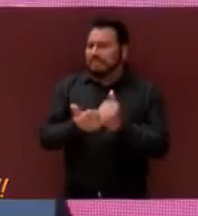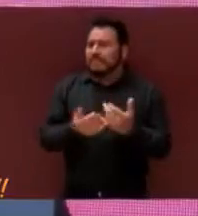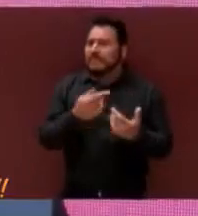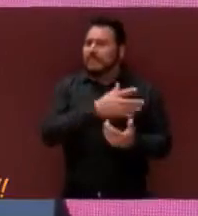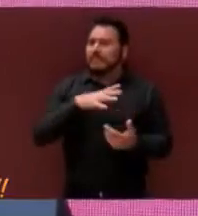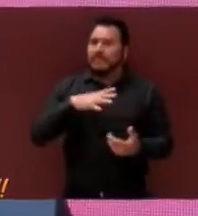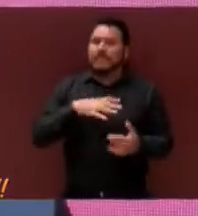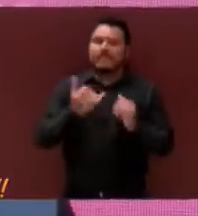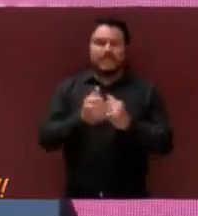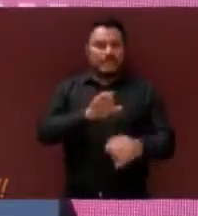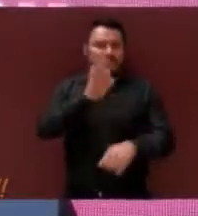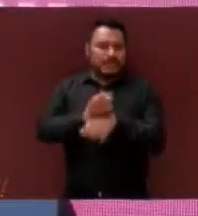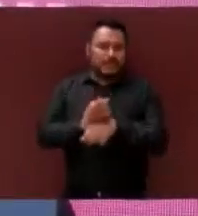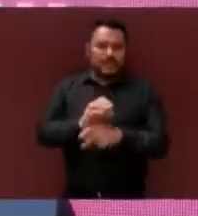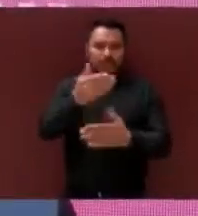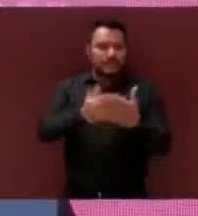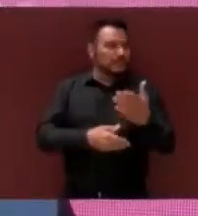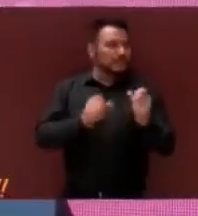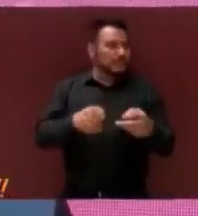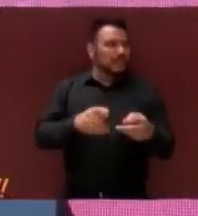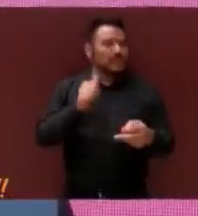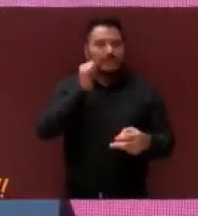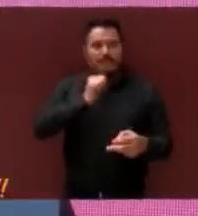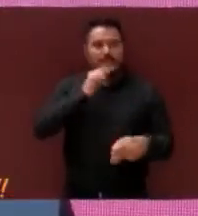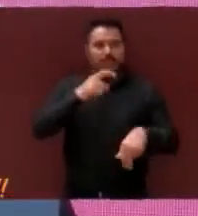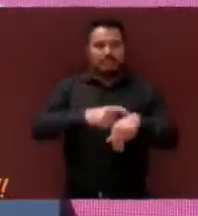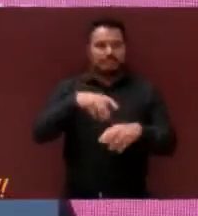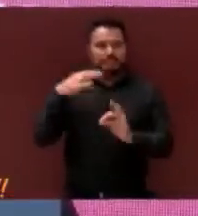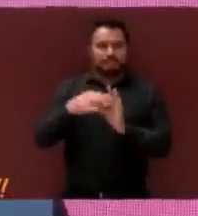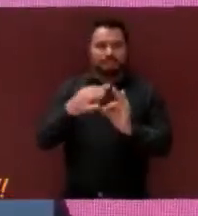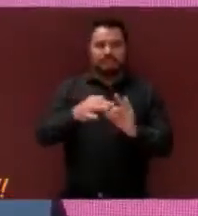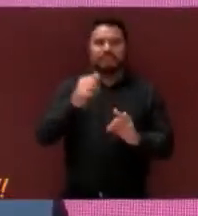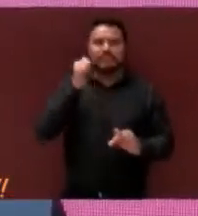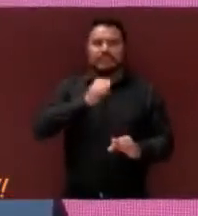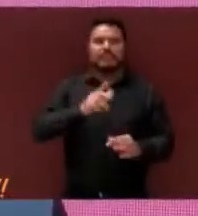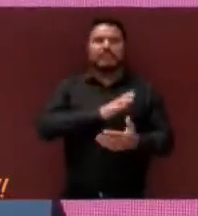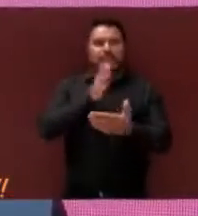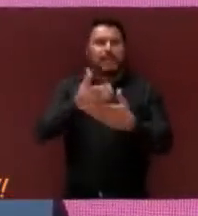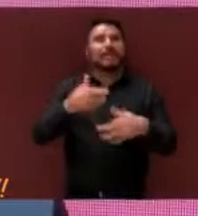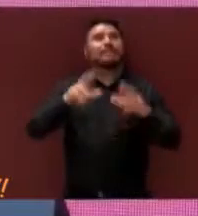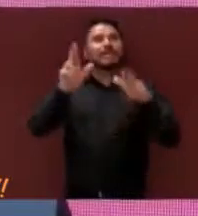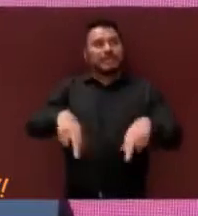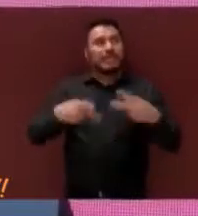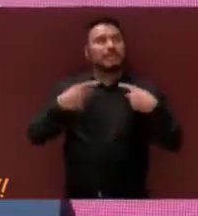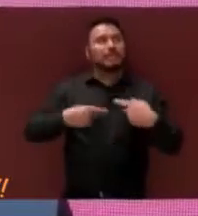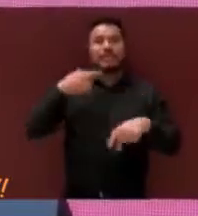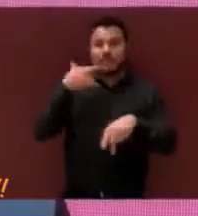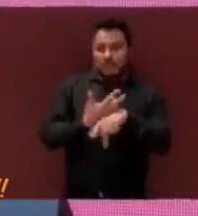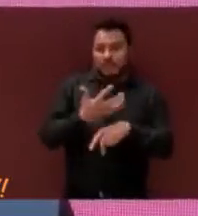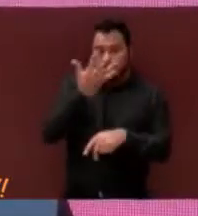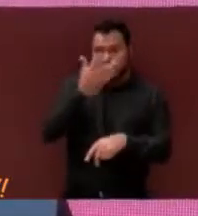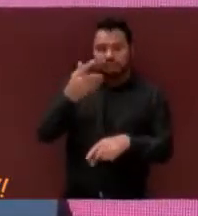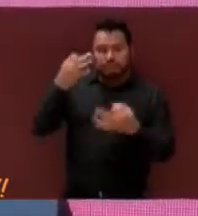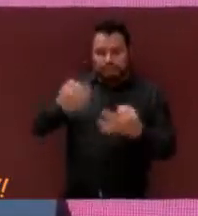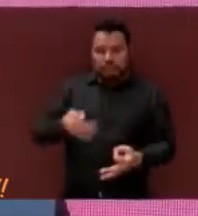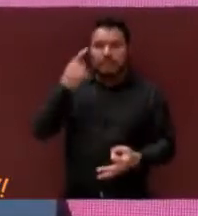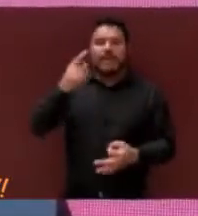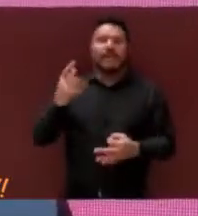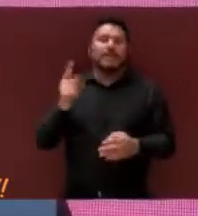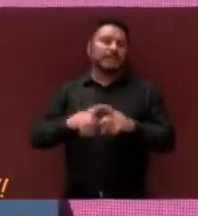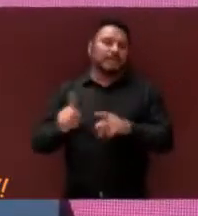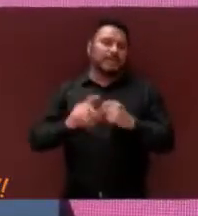defensor de oficio, quien en tiempo y forma asistió y representó a los presuntos responsables en los procedimientos